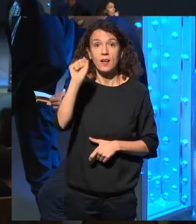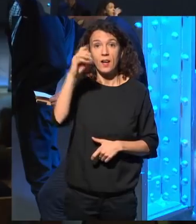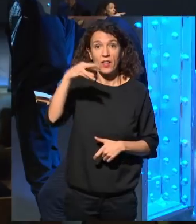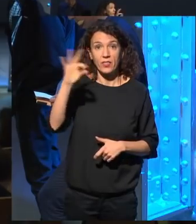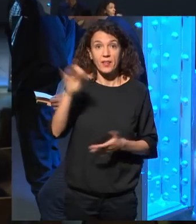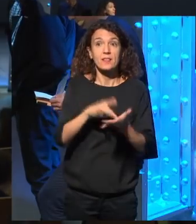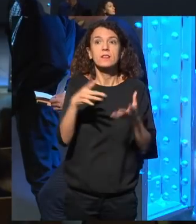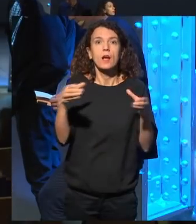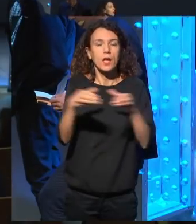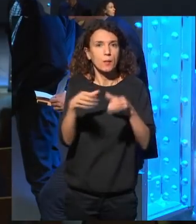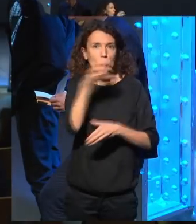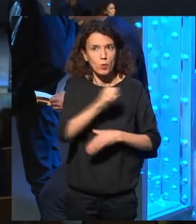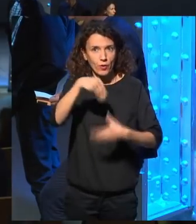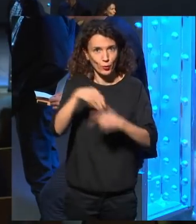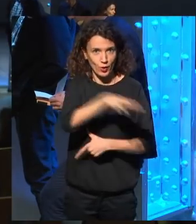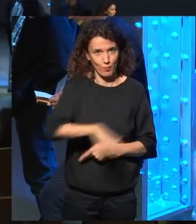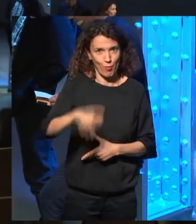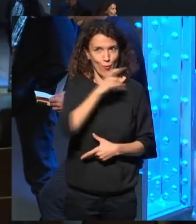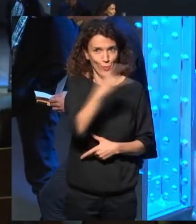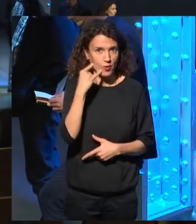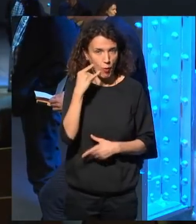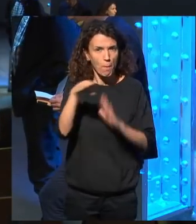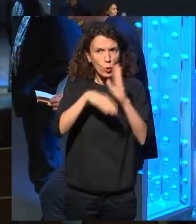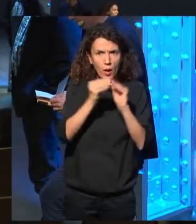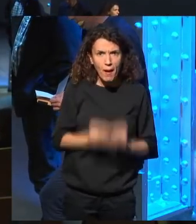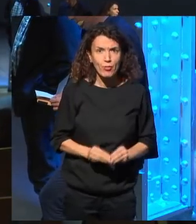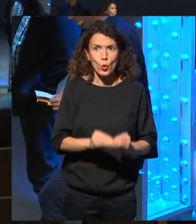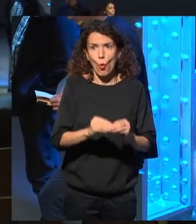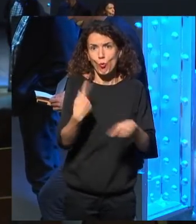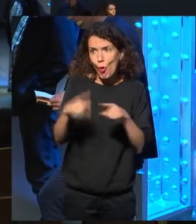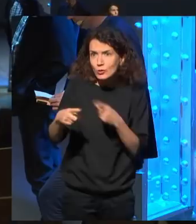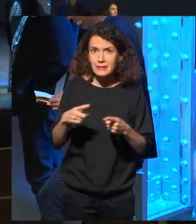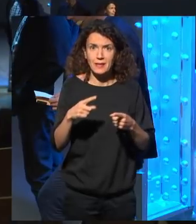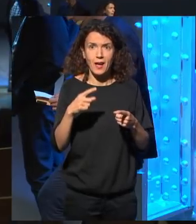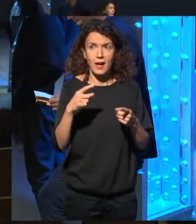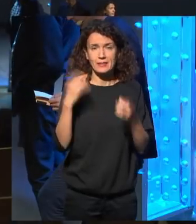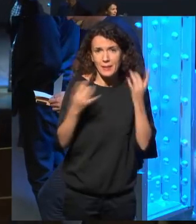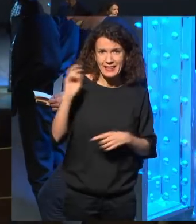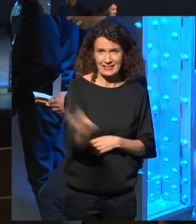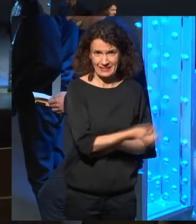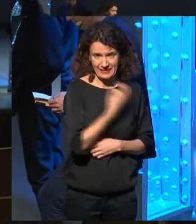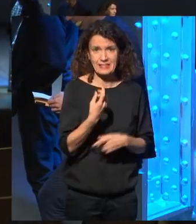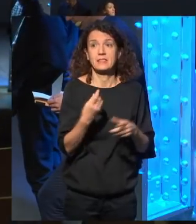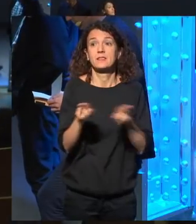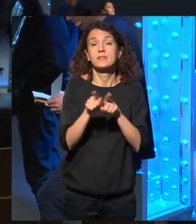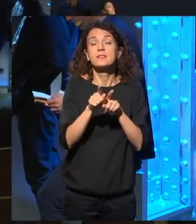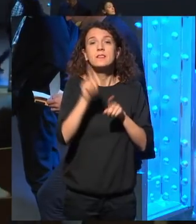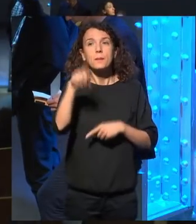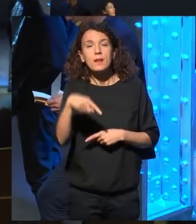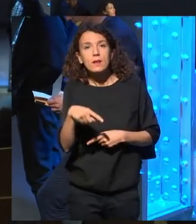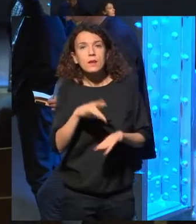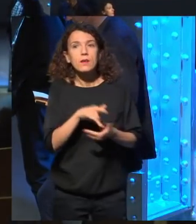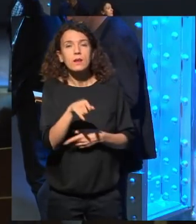Perruca, trabajo con un equipo maravilloso en este espacio, programando los eventos que aquí desarrollamos. Claudio López de la Madrid,